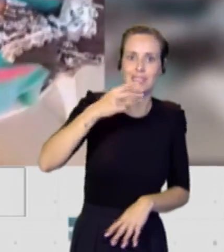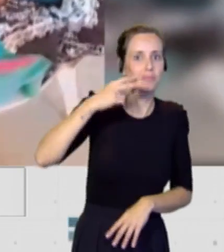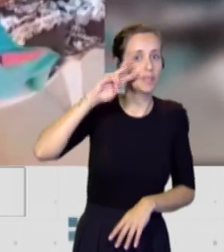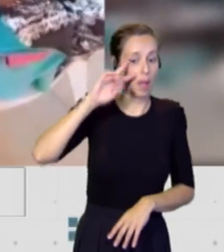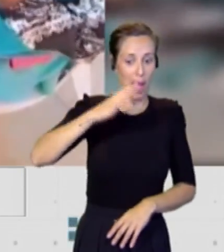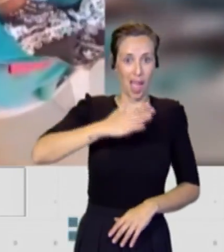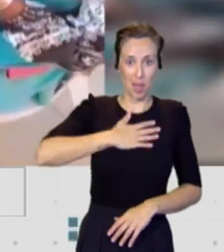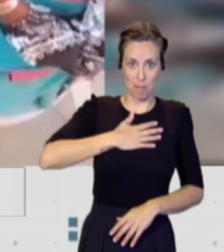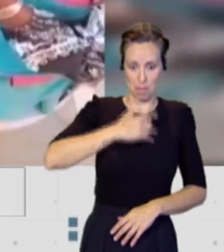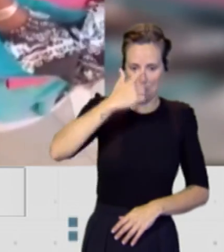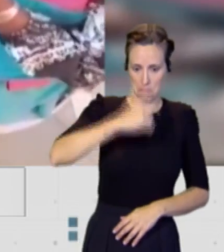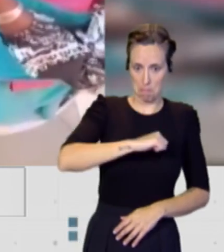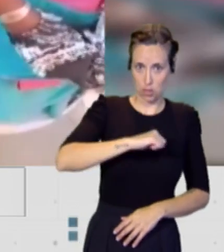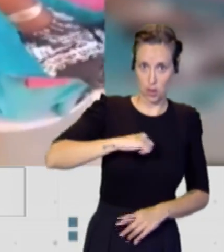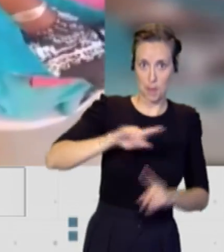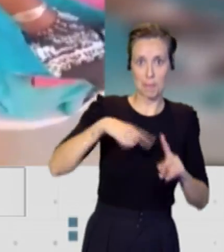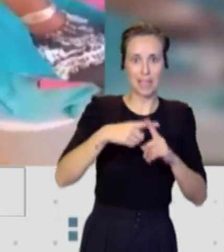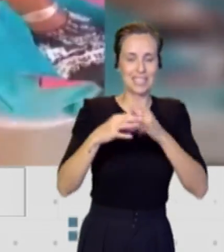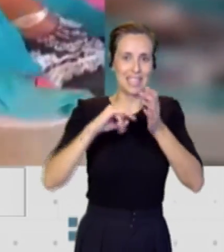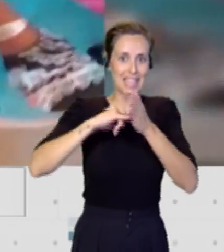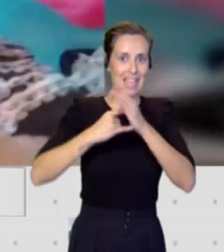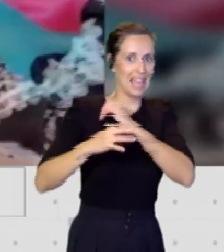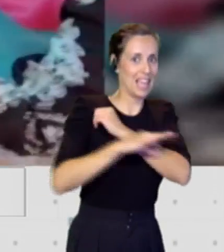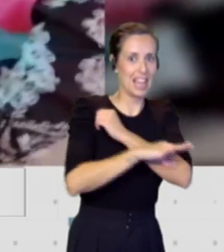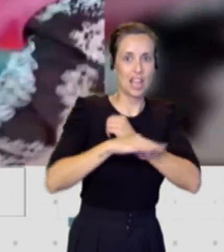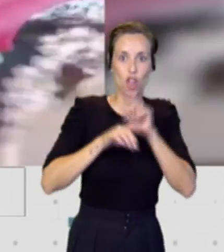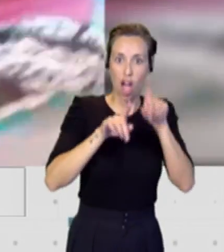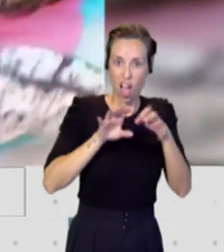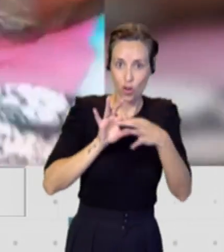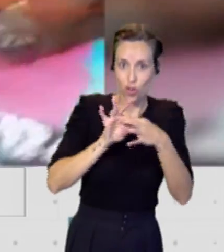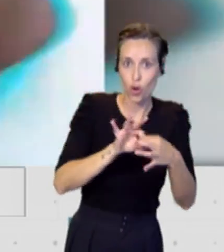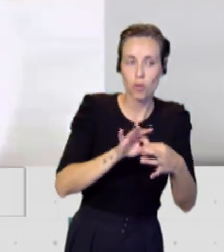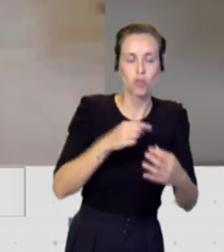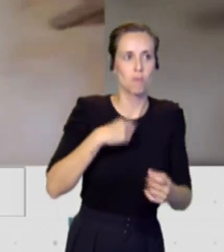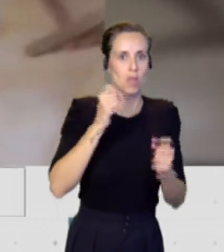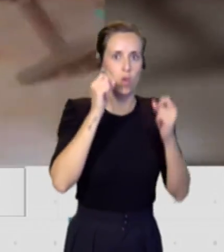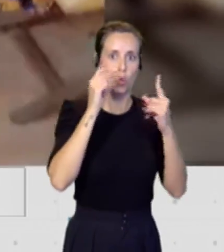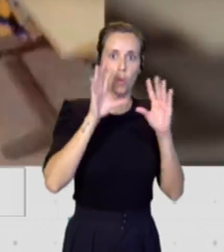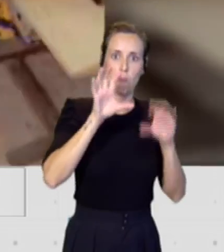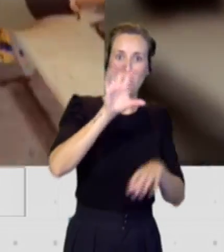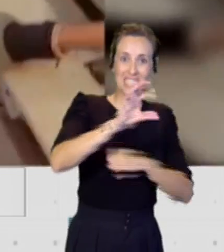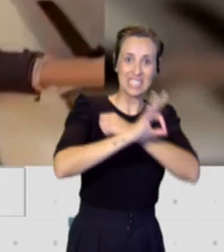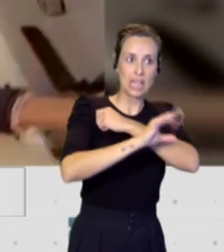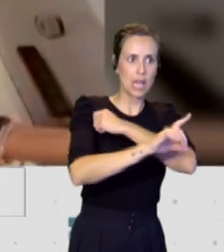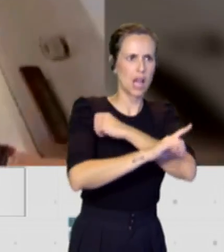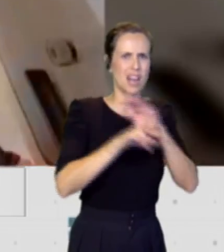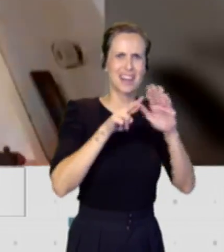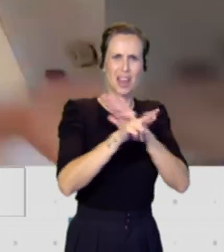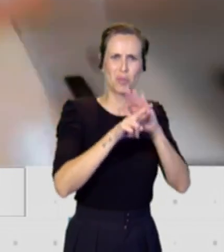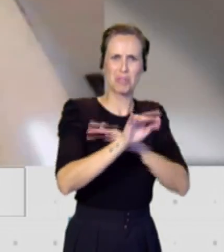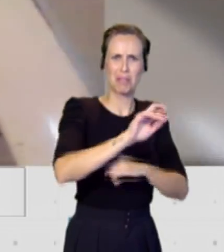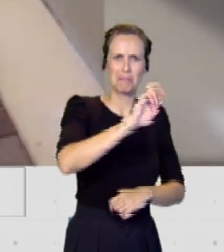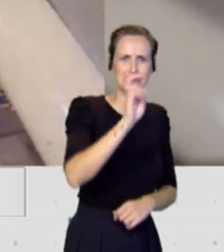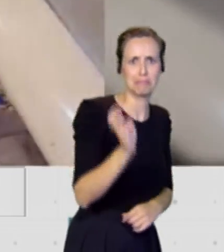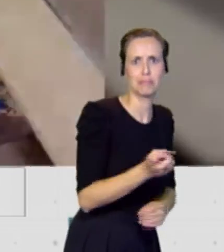y como ingeniero agrónomo fue tremenda, porque vi un país con muchos recursos, con muchos medios, con personas que